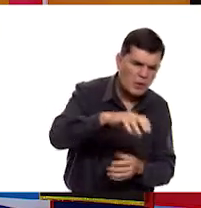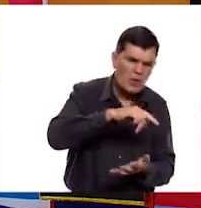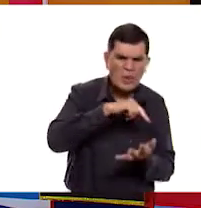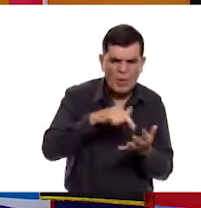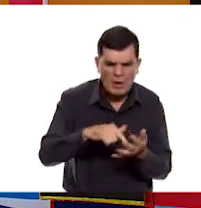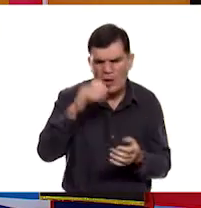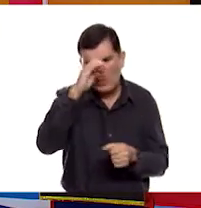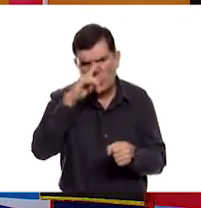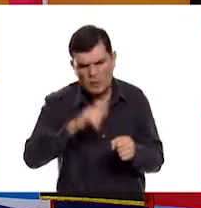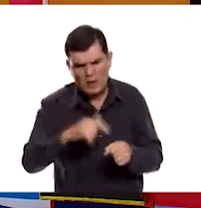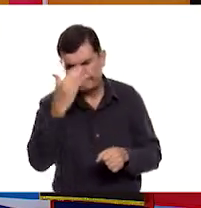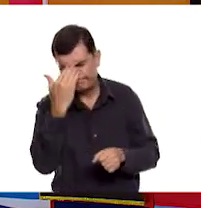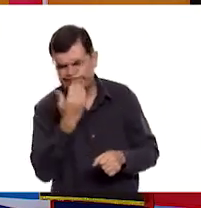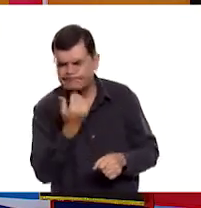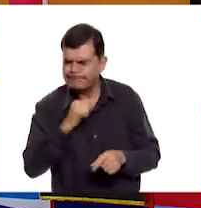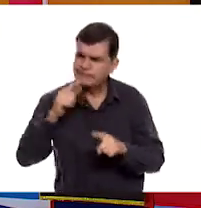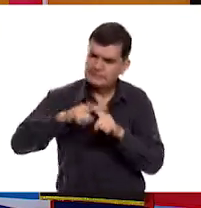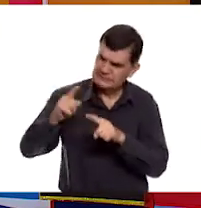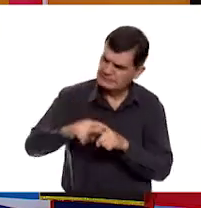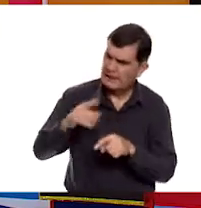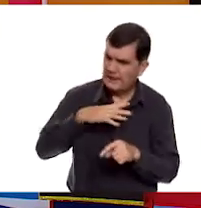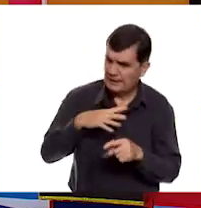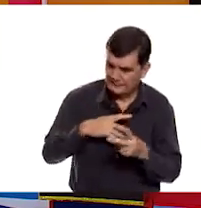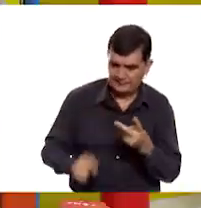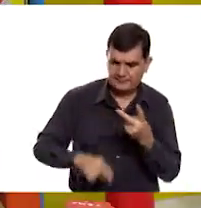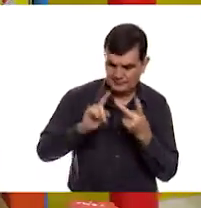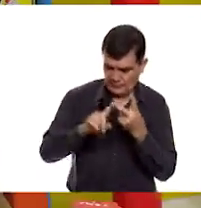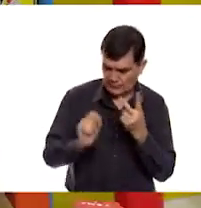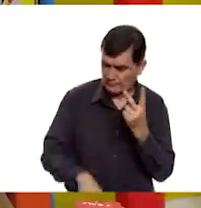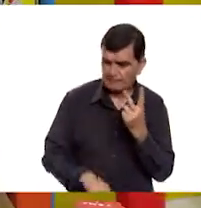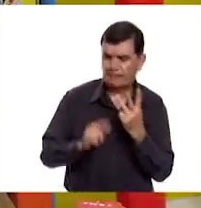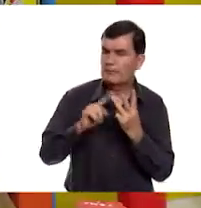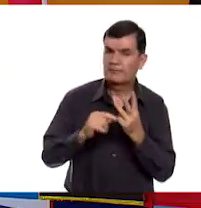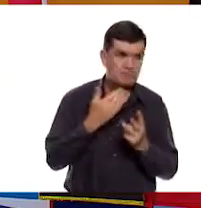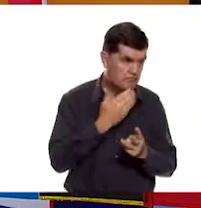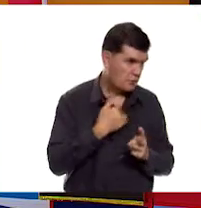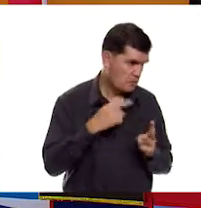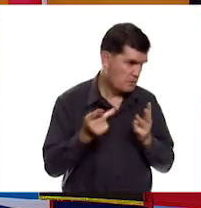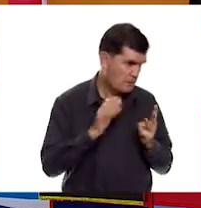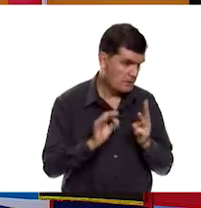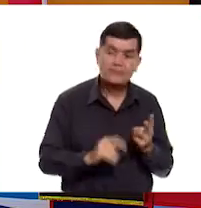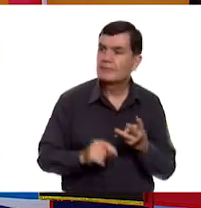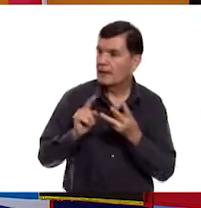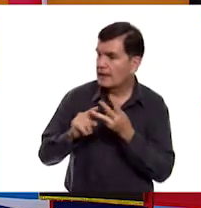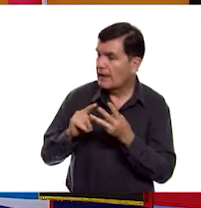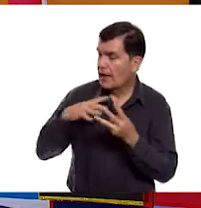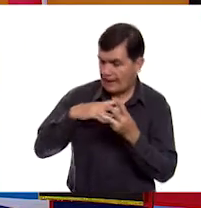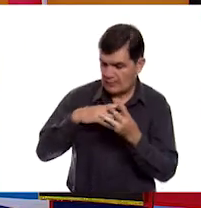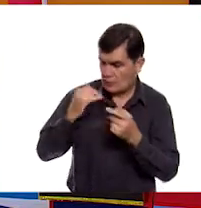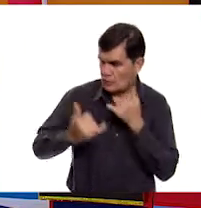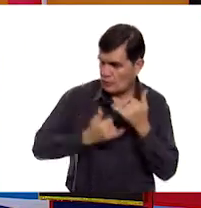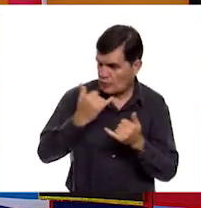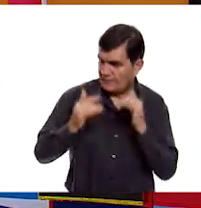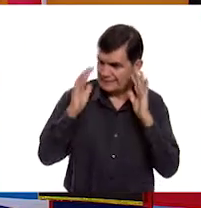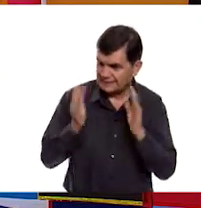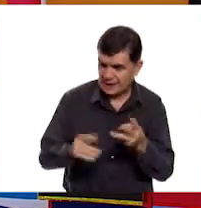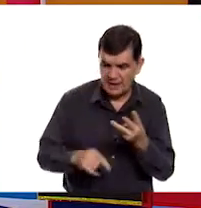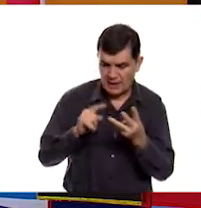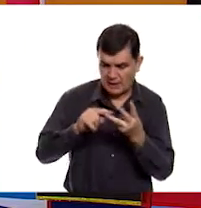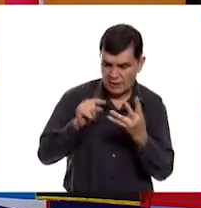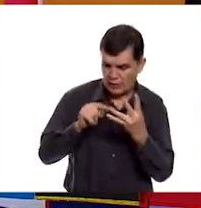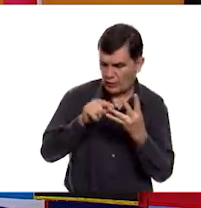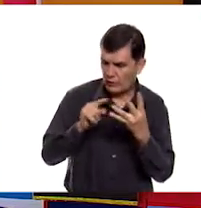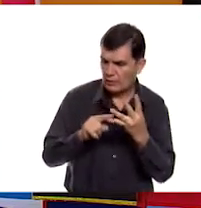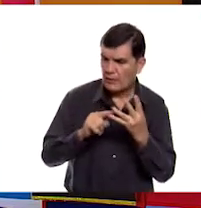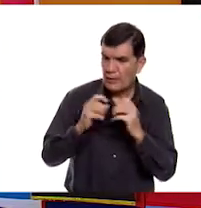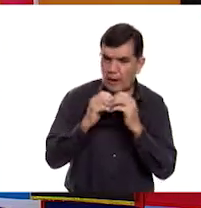poner a prueba la destreza también en este juego. ¡Listicia! Y después de que tengamos estos juegos, vamos a tener otros dos más.